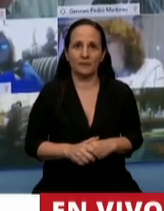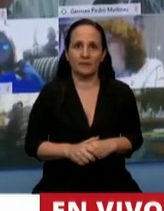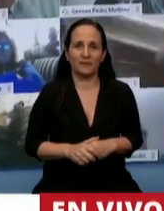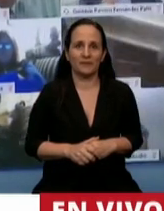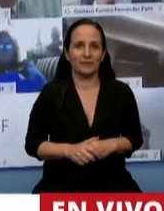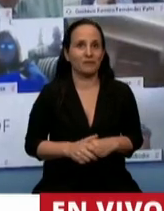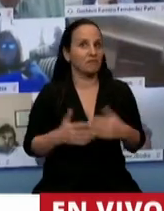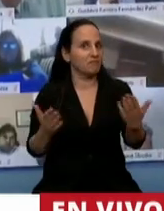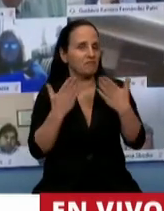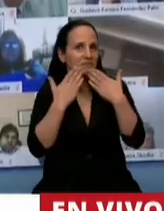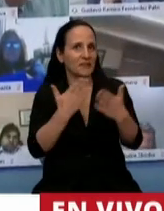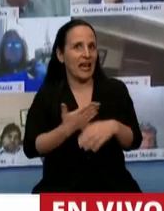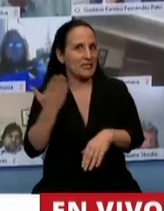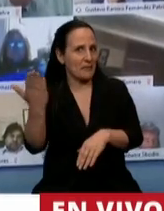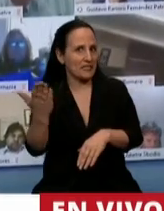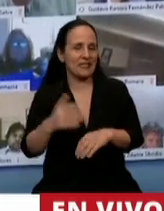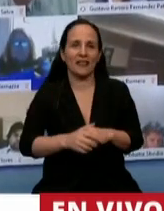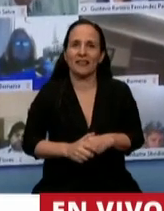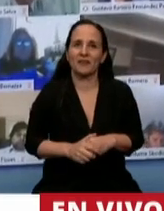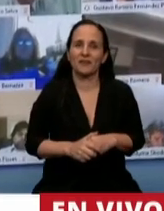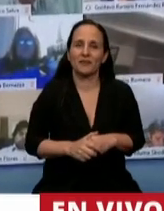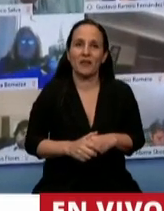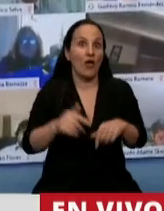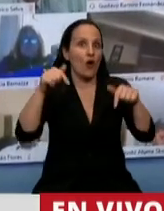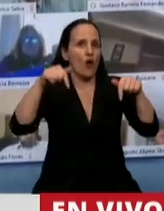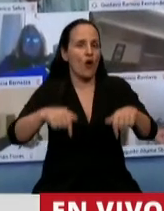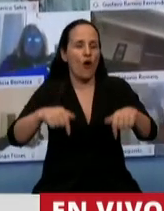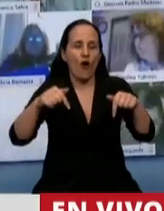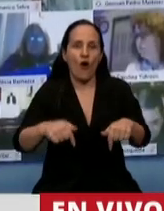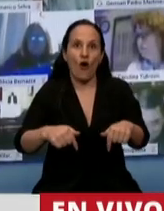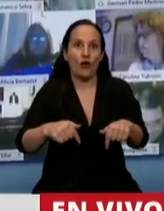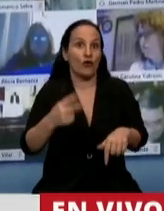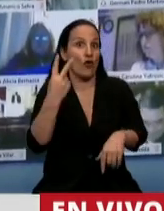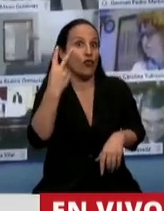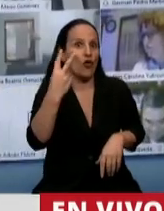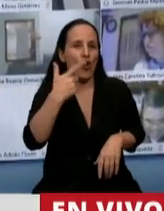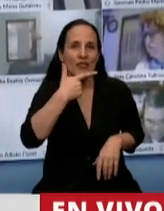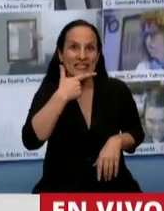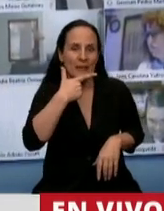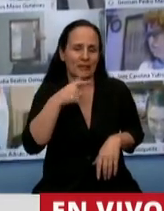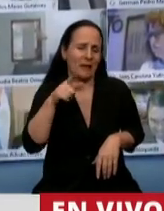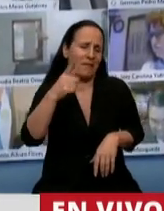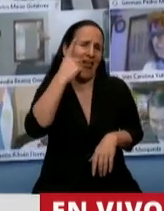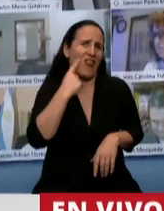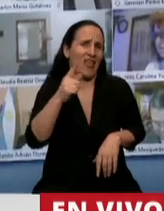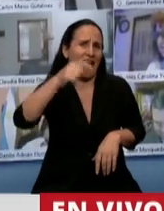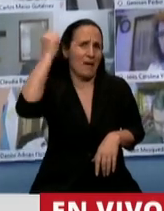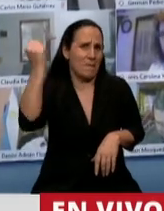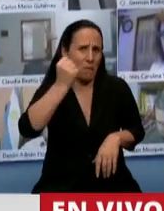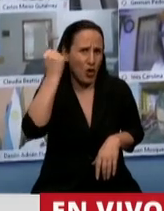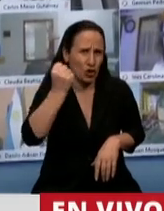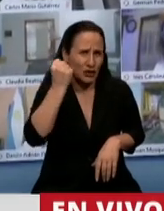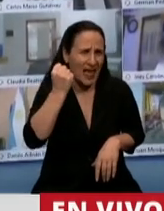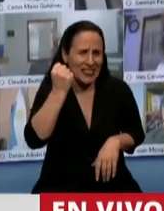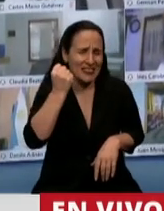Gracias, señor Presidente. Hoy es un día 2 de septiembre, más que importante para un sector